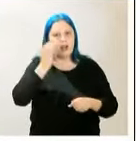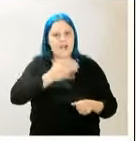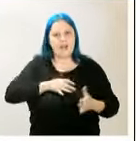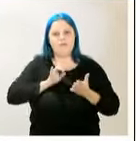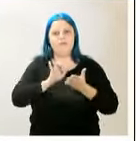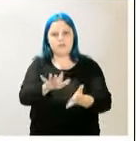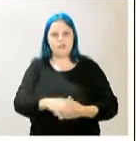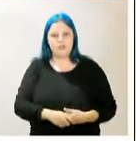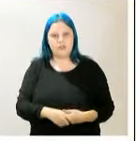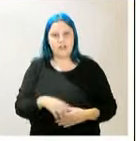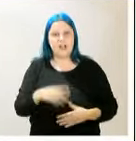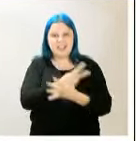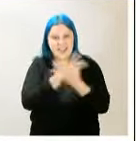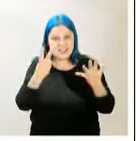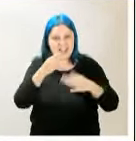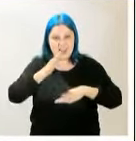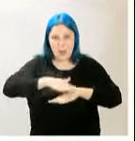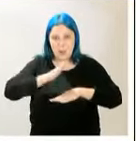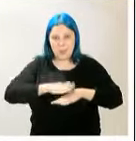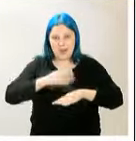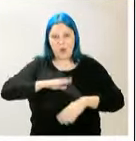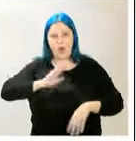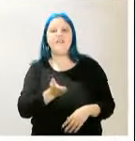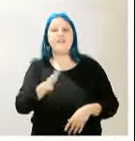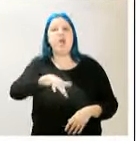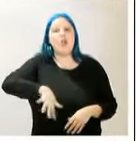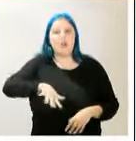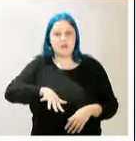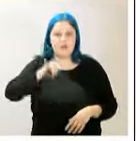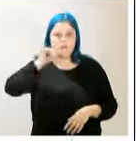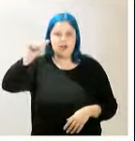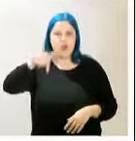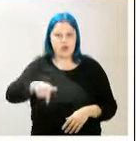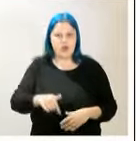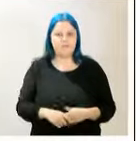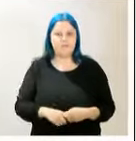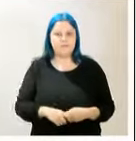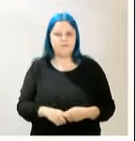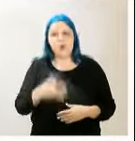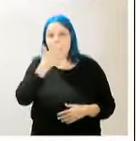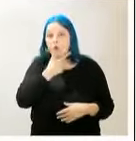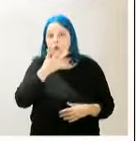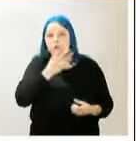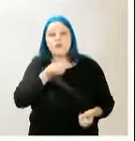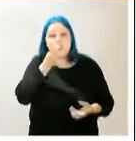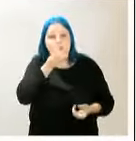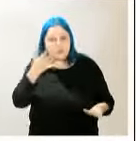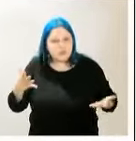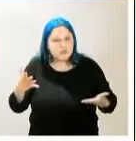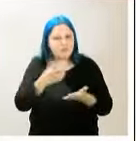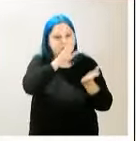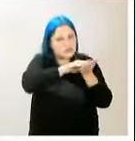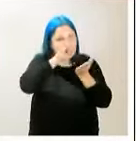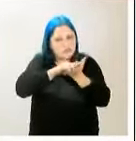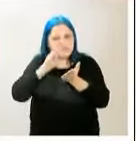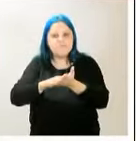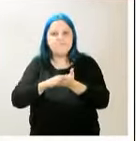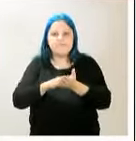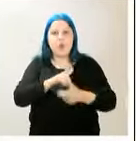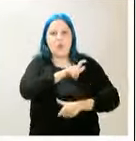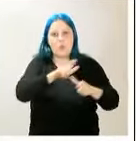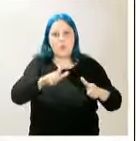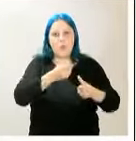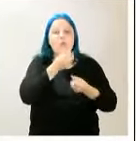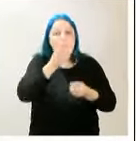afectarán a nuestra comunidad autónoma. Conociendo todos estos datos y otros muchos que faltan, pero que seguramente nos